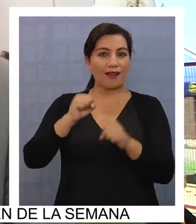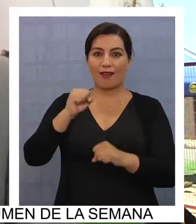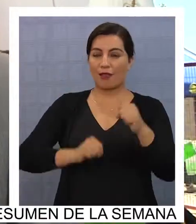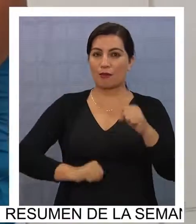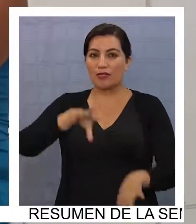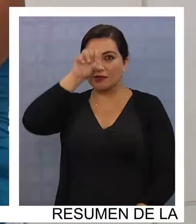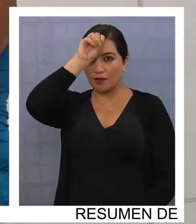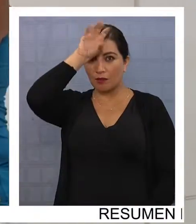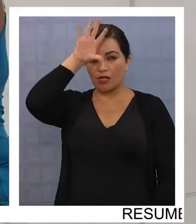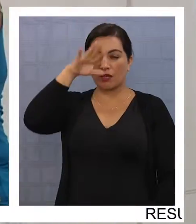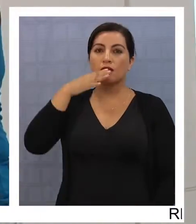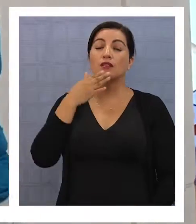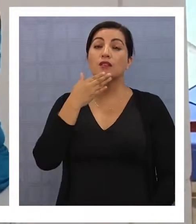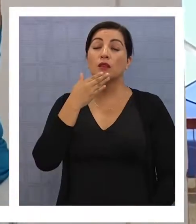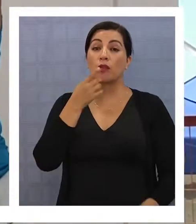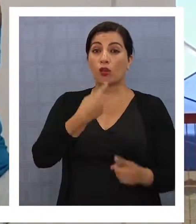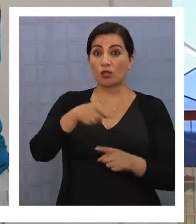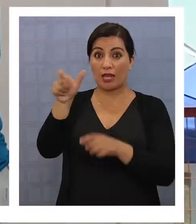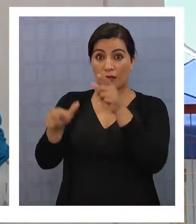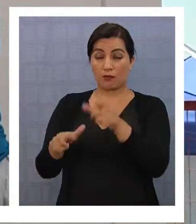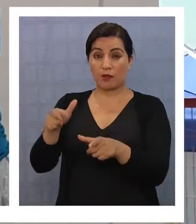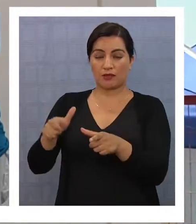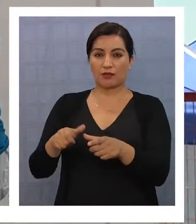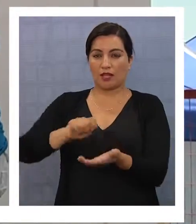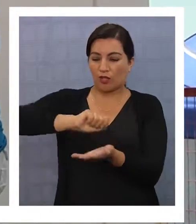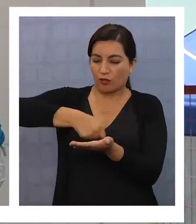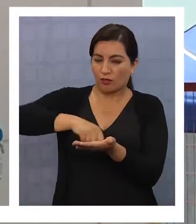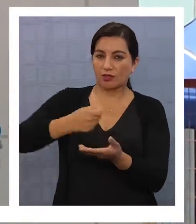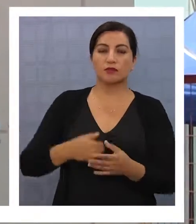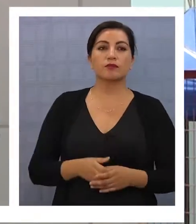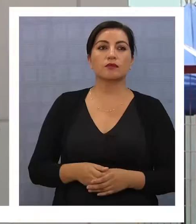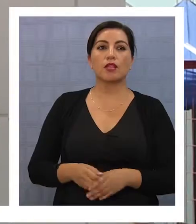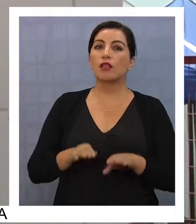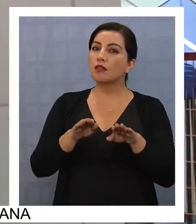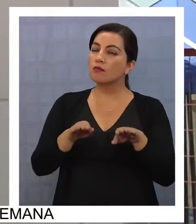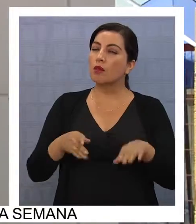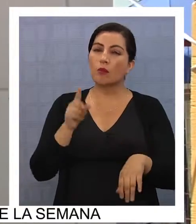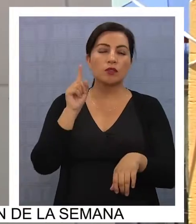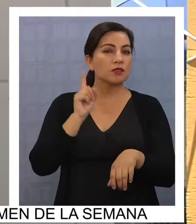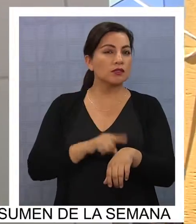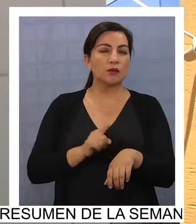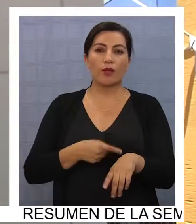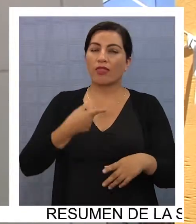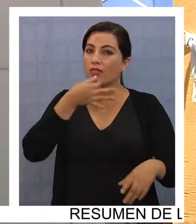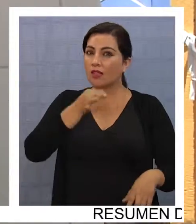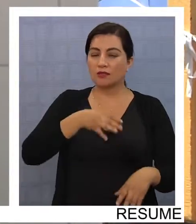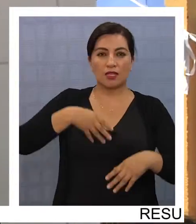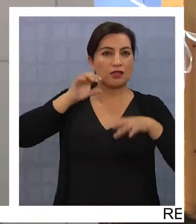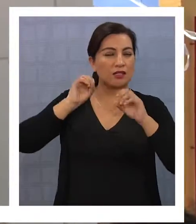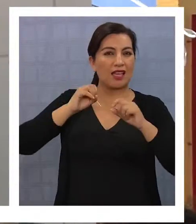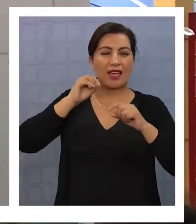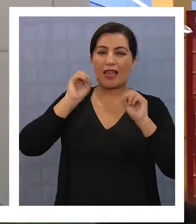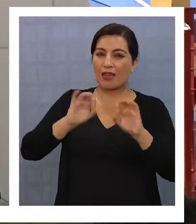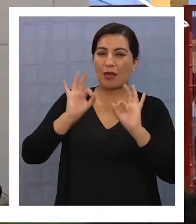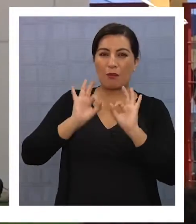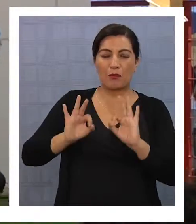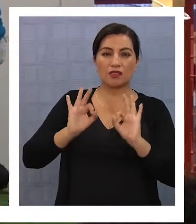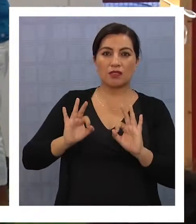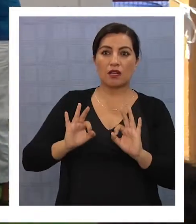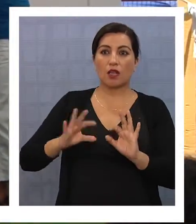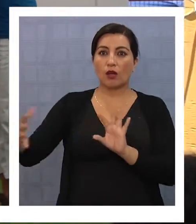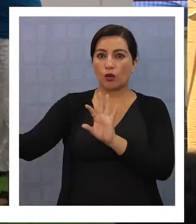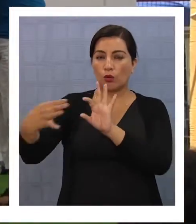empresas contratistas. Al mismo tiempo, se destacó que esta especialidad no solo está circunscrita a la minería,